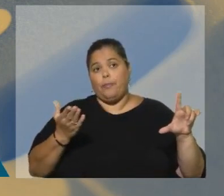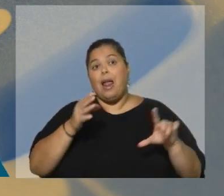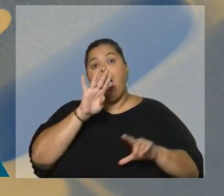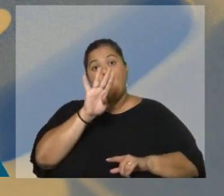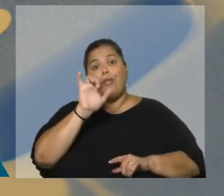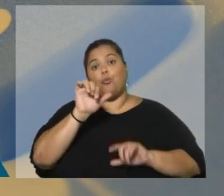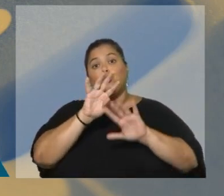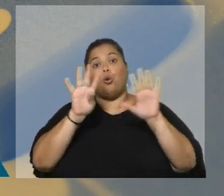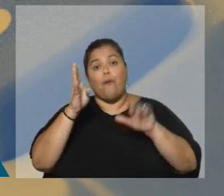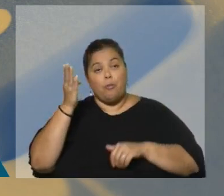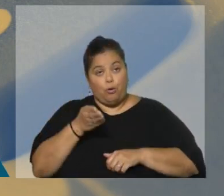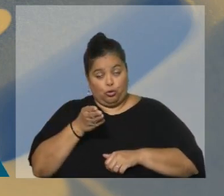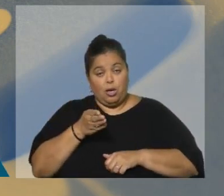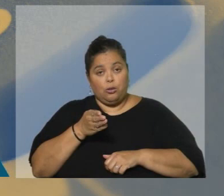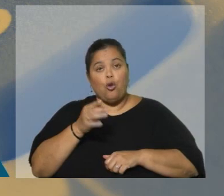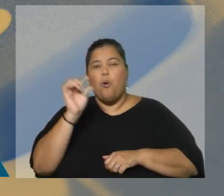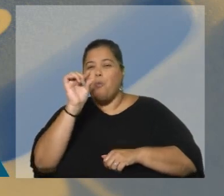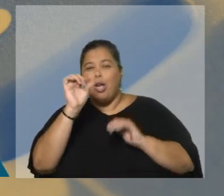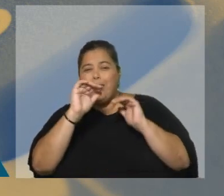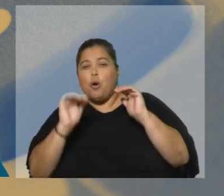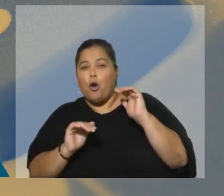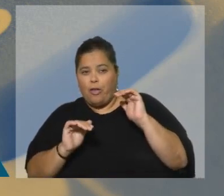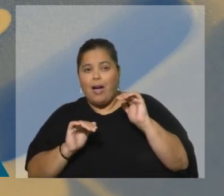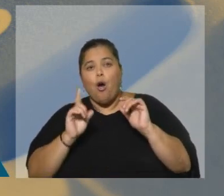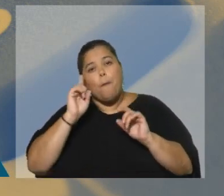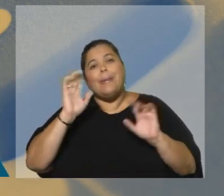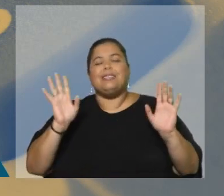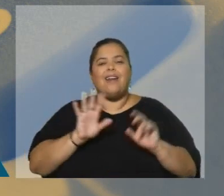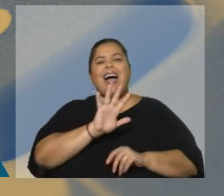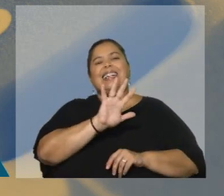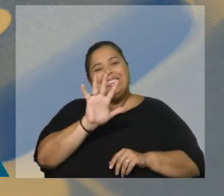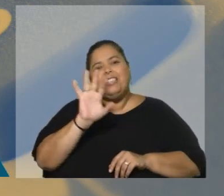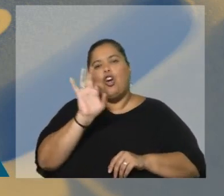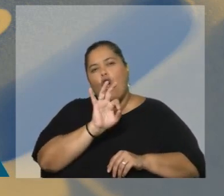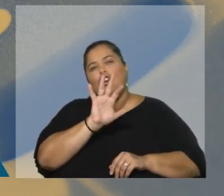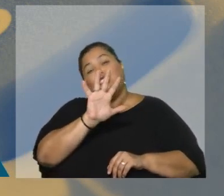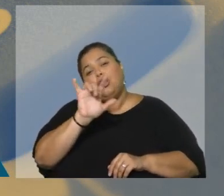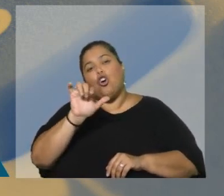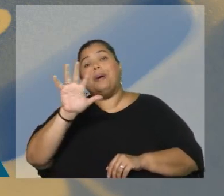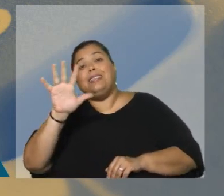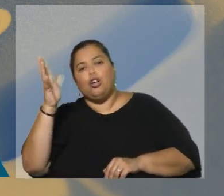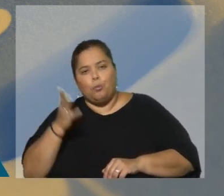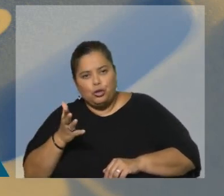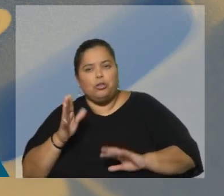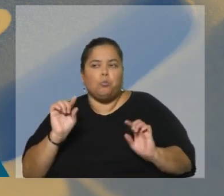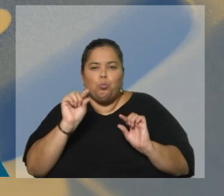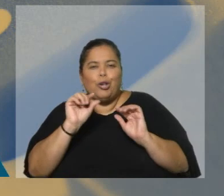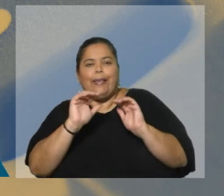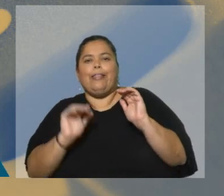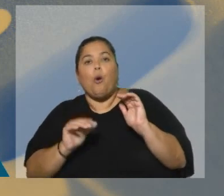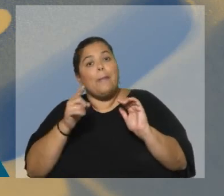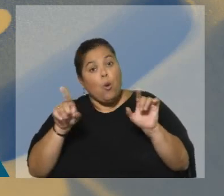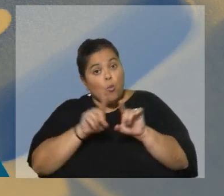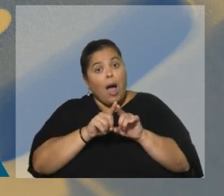.9%. Está algo por debajo de lo esperado, se estimaba entre un 5 y un 5.5%. Es muy buen